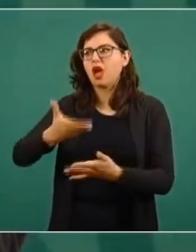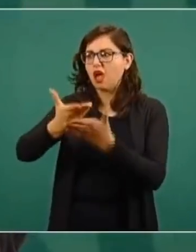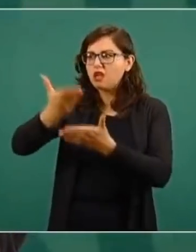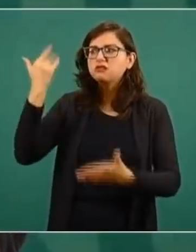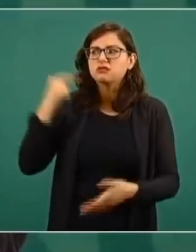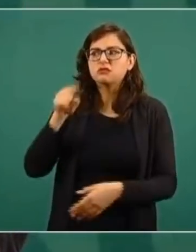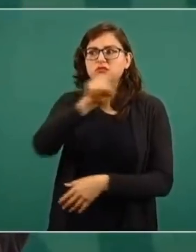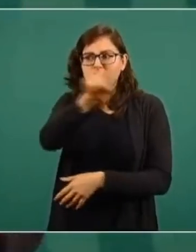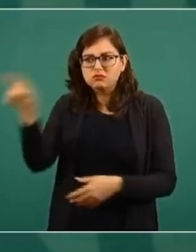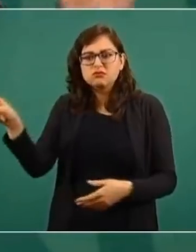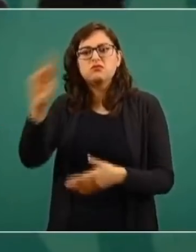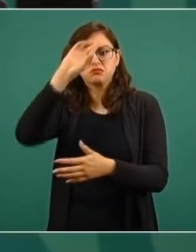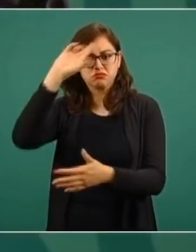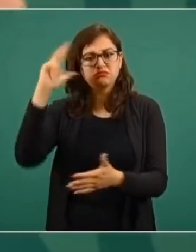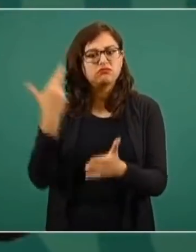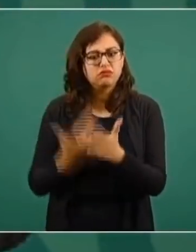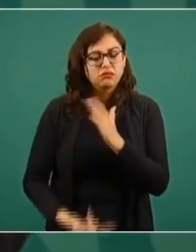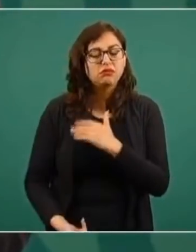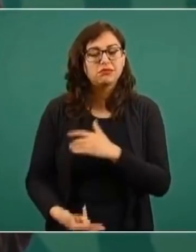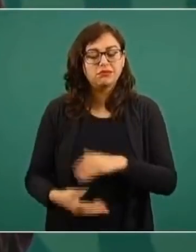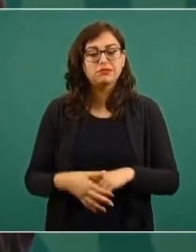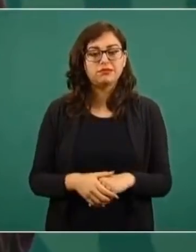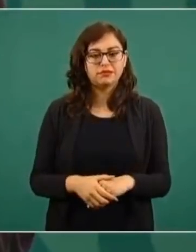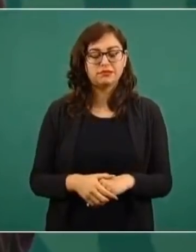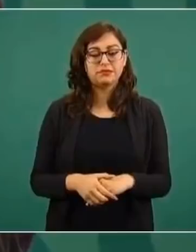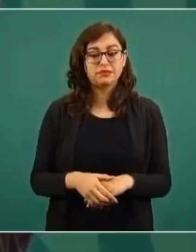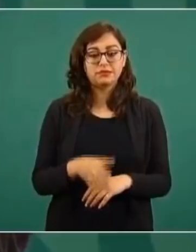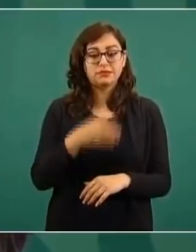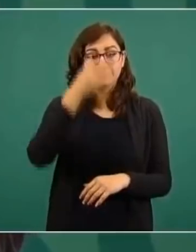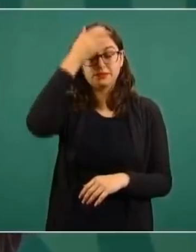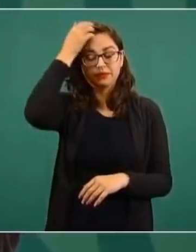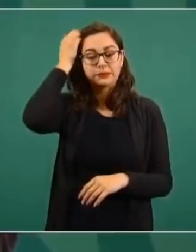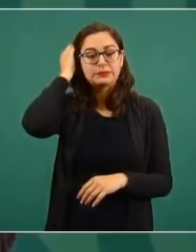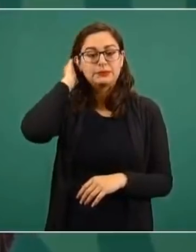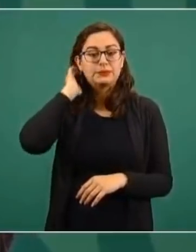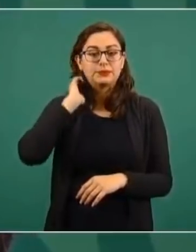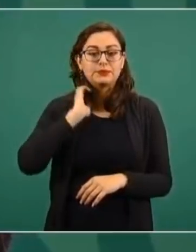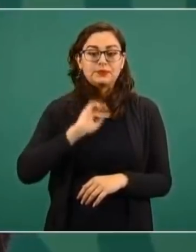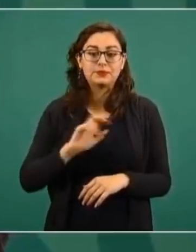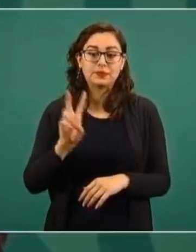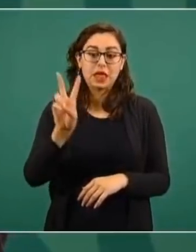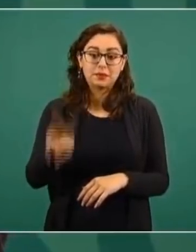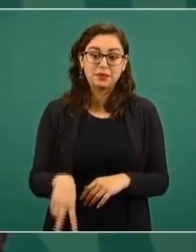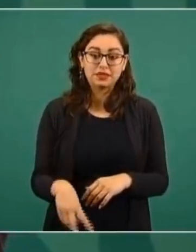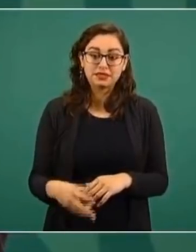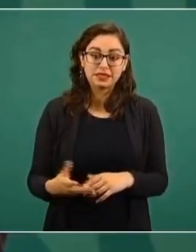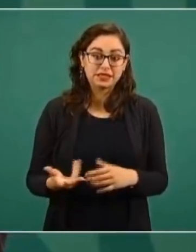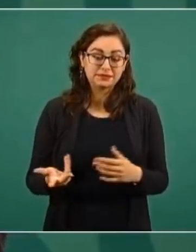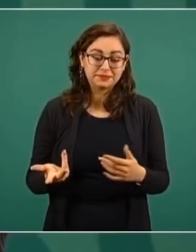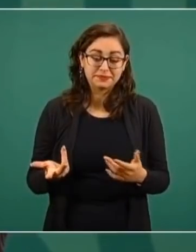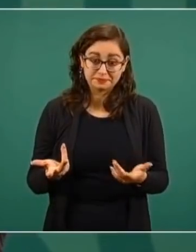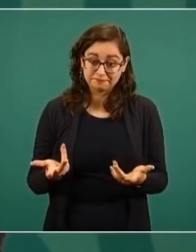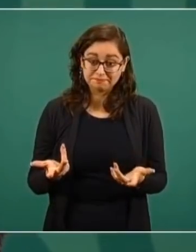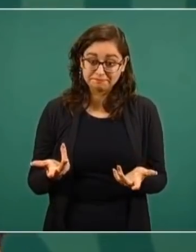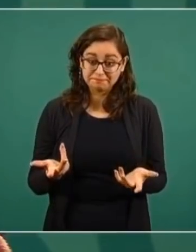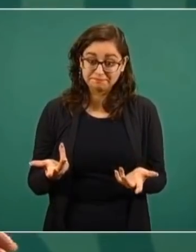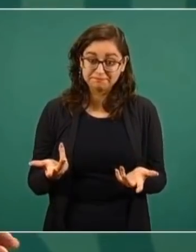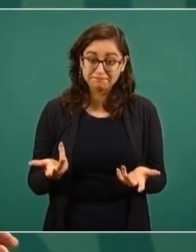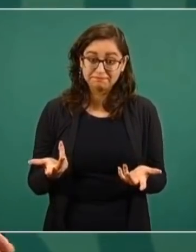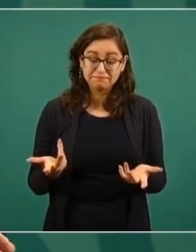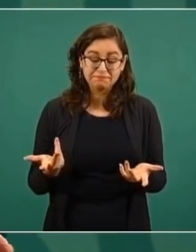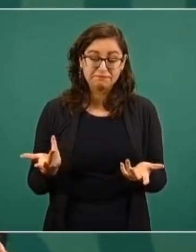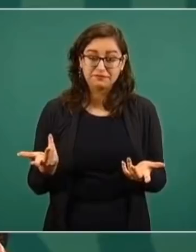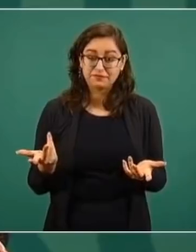porque no podemos actuar con